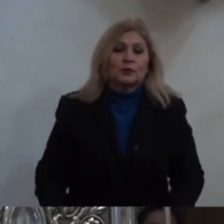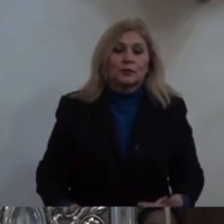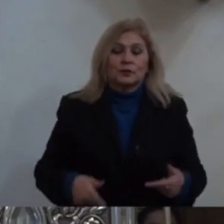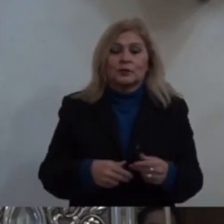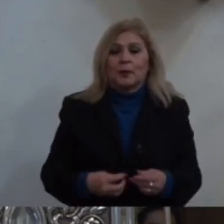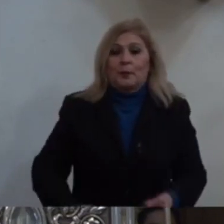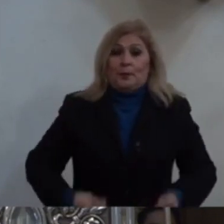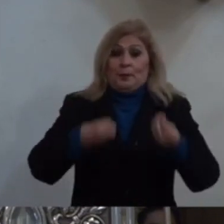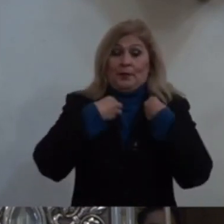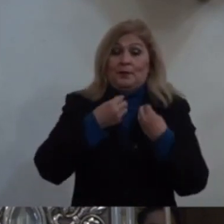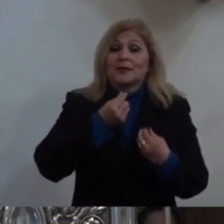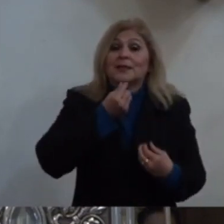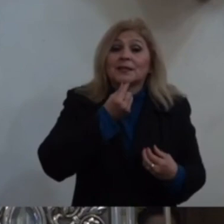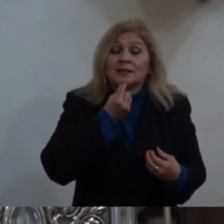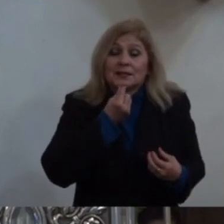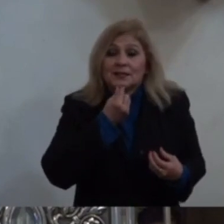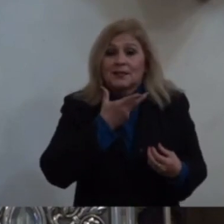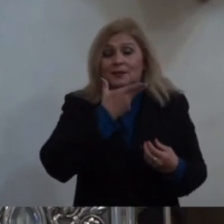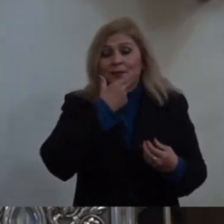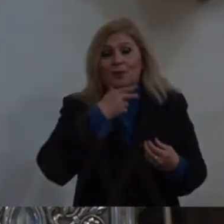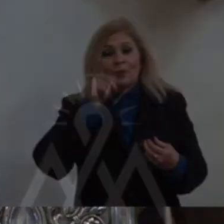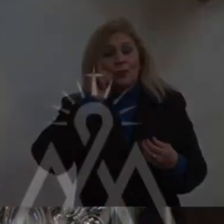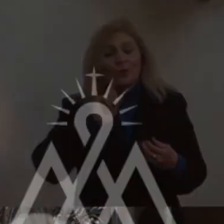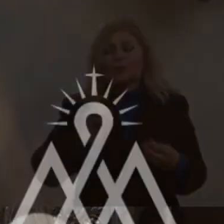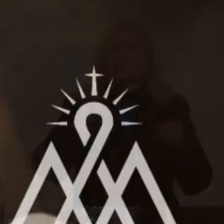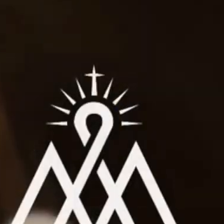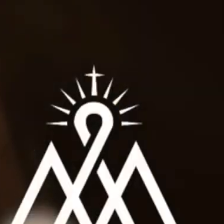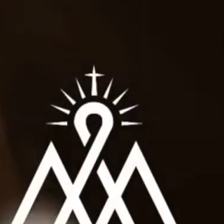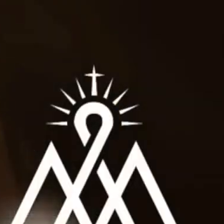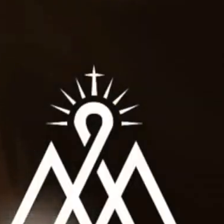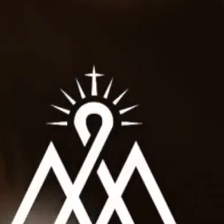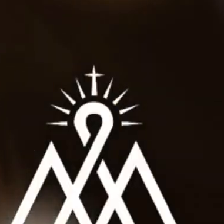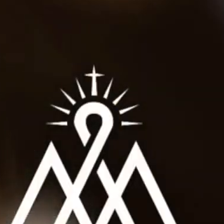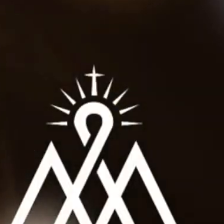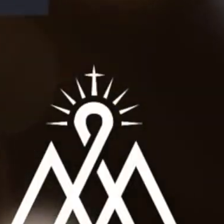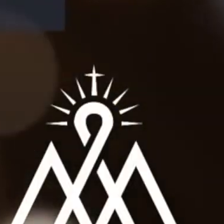Y niños Habrá Siempre Bendiciones Bendiciones